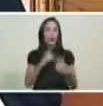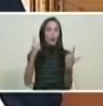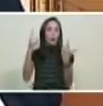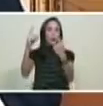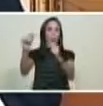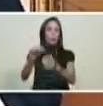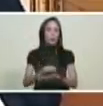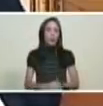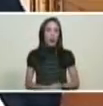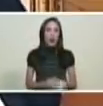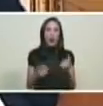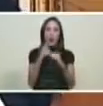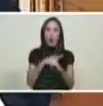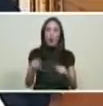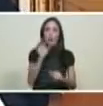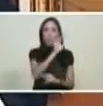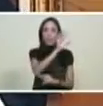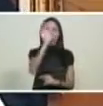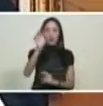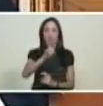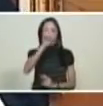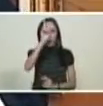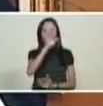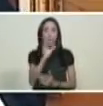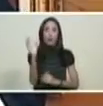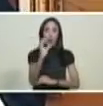esclavos económicos en algunos lugares de Colombia